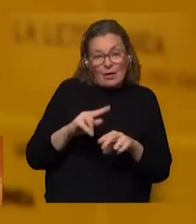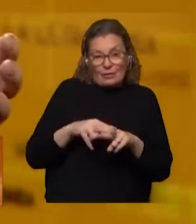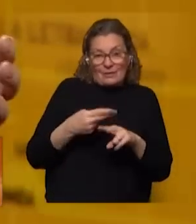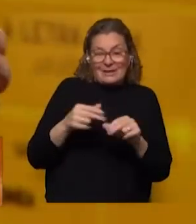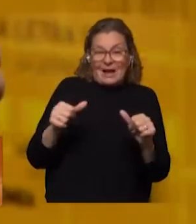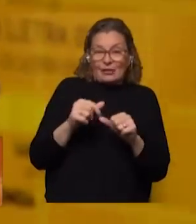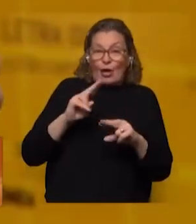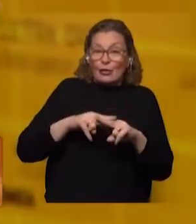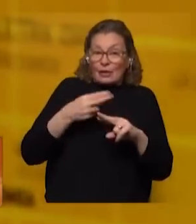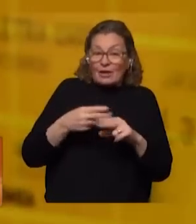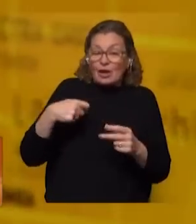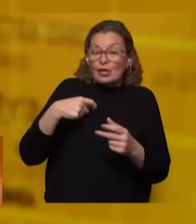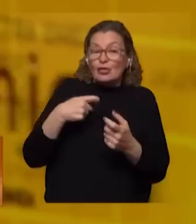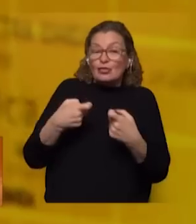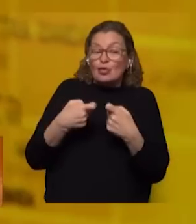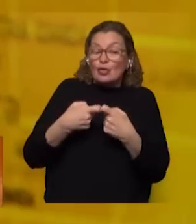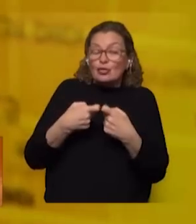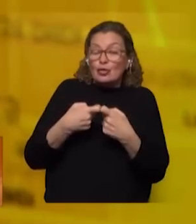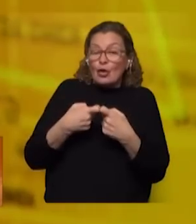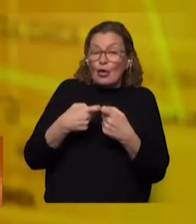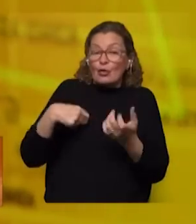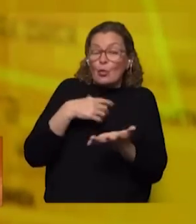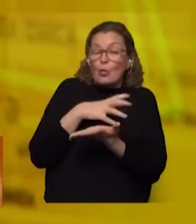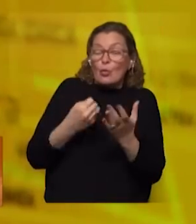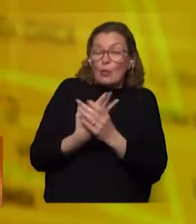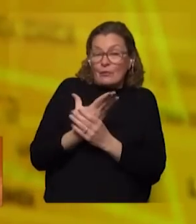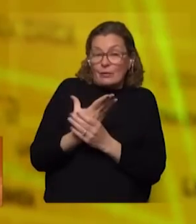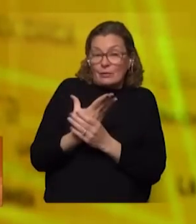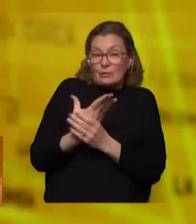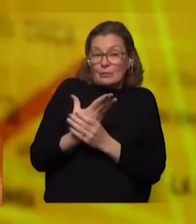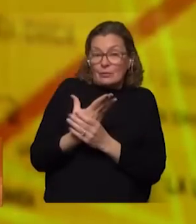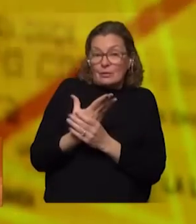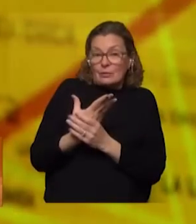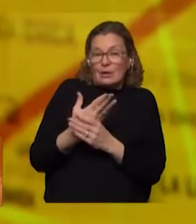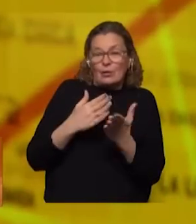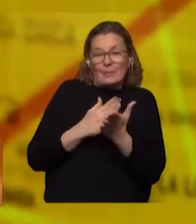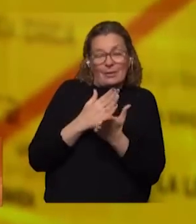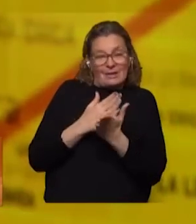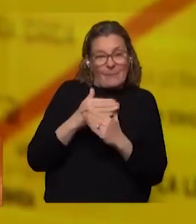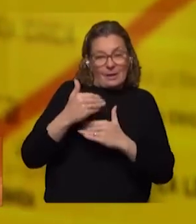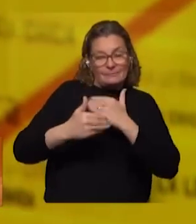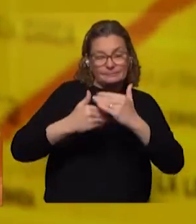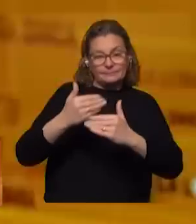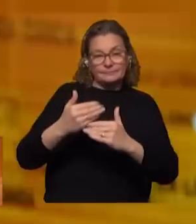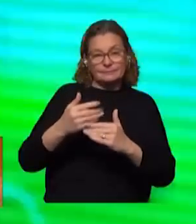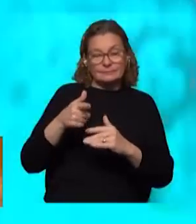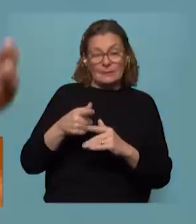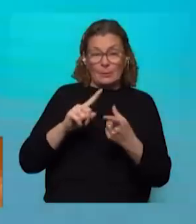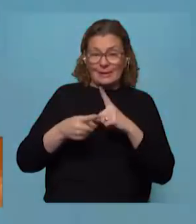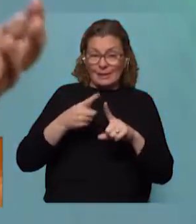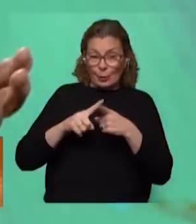hace una nueva coalición que no es lo mismo que la existencia de una alianza permanente bueno está